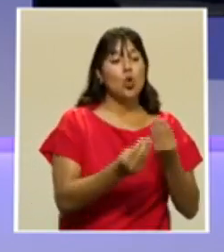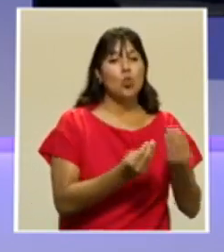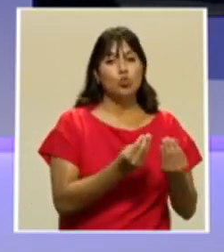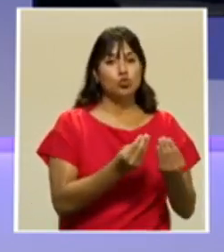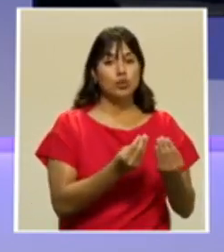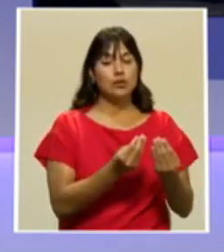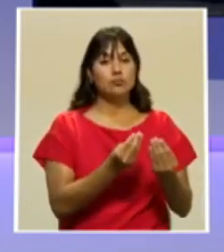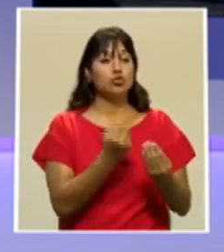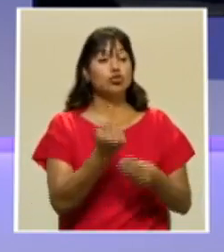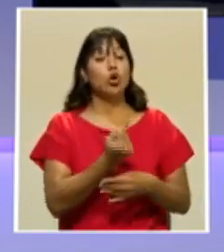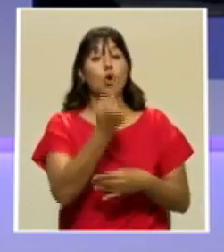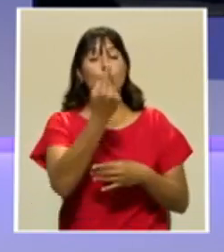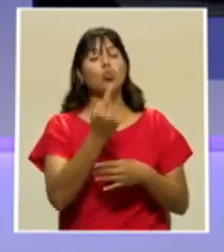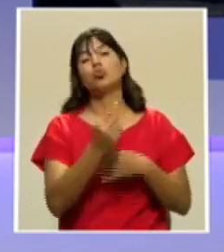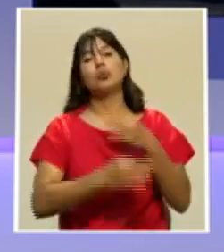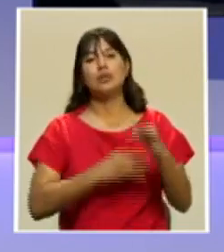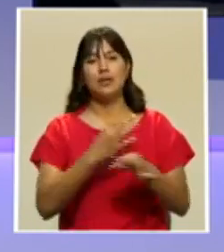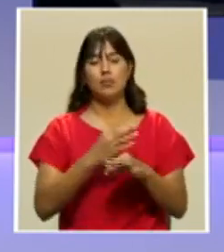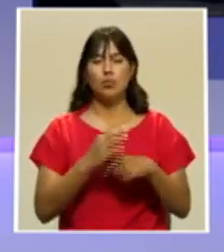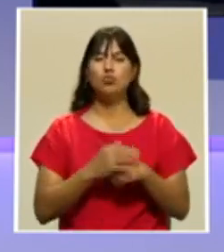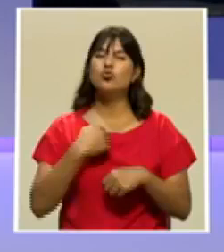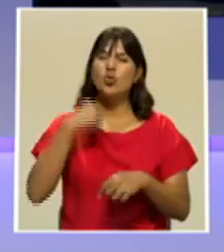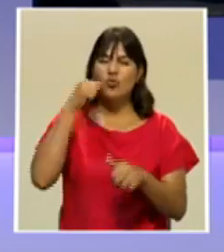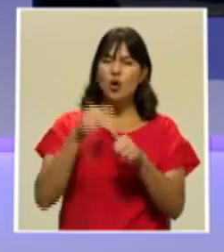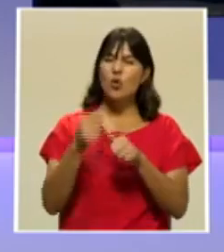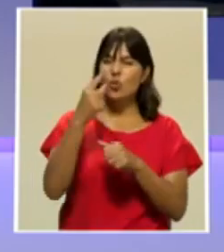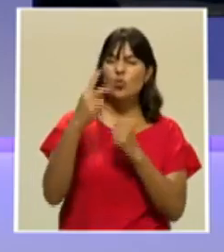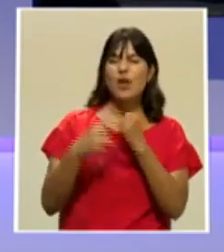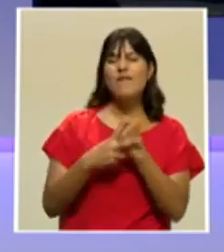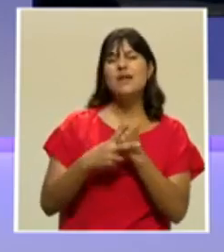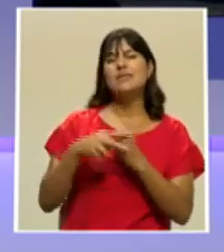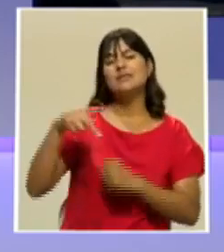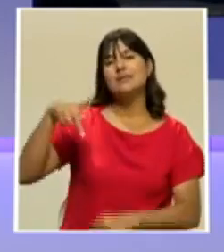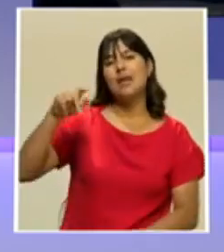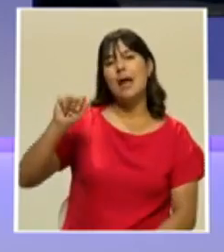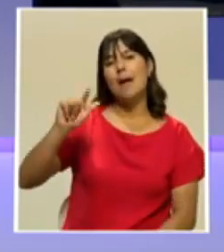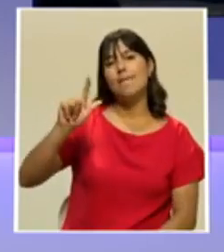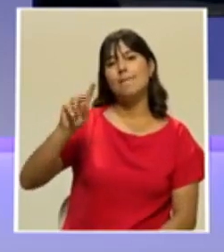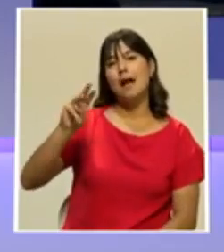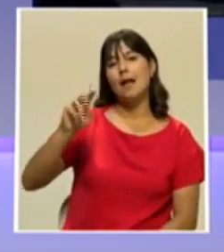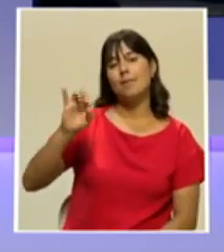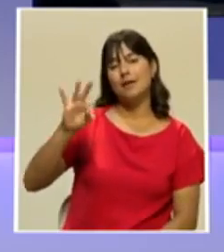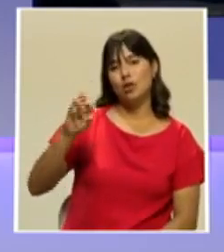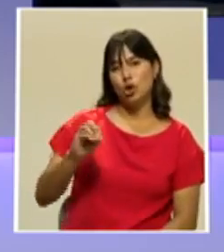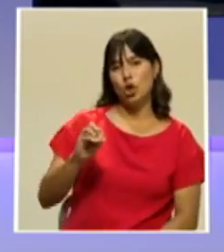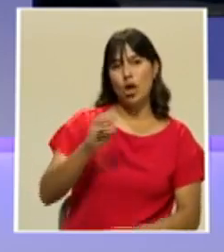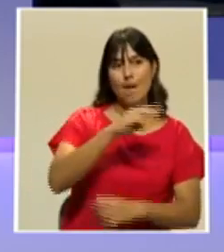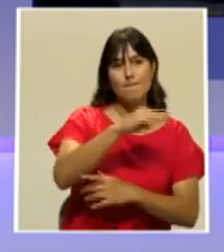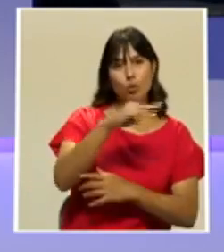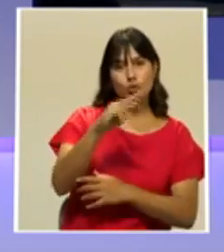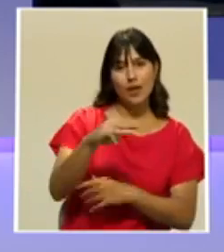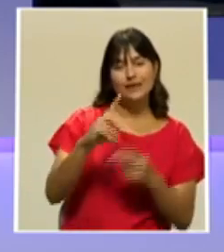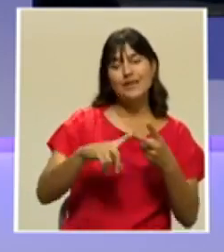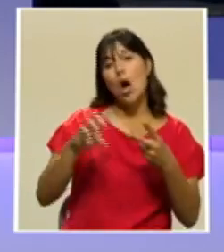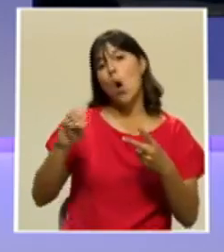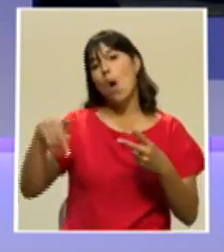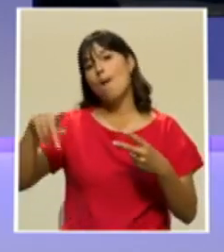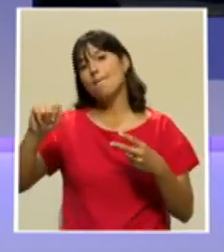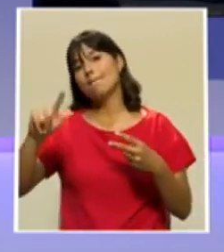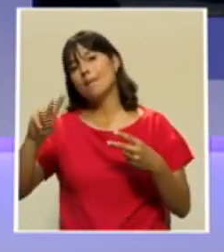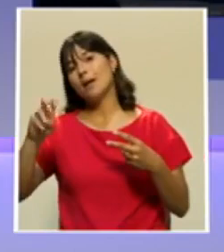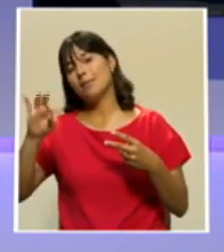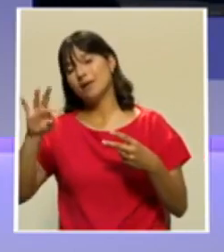70 sobre el palmito de montaña versus el palmito normal. Y alguna gente decía, no, yo sigo yendo a la montaña a capturar este palmito porque es el que mejor sabe.